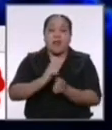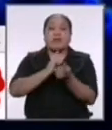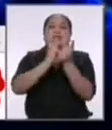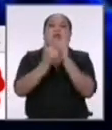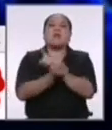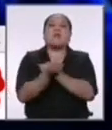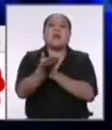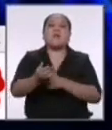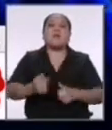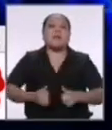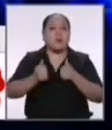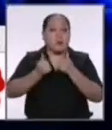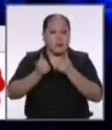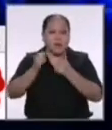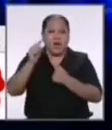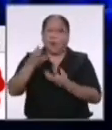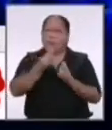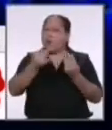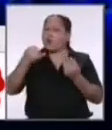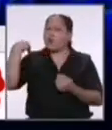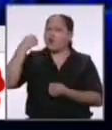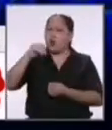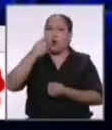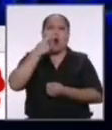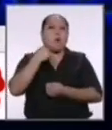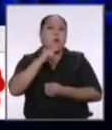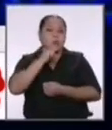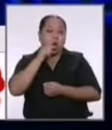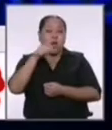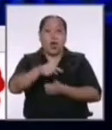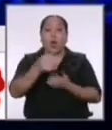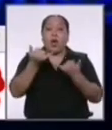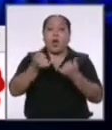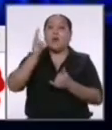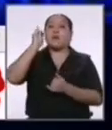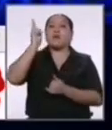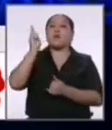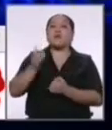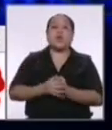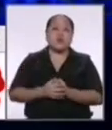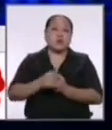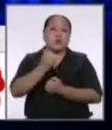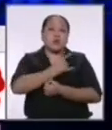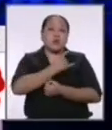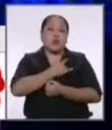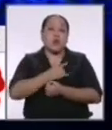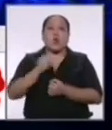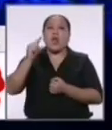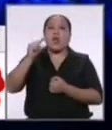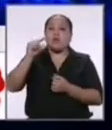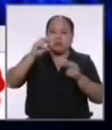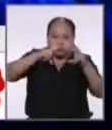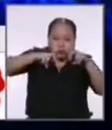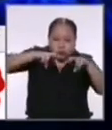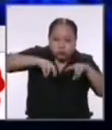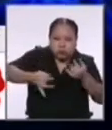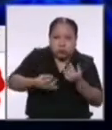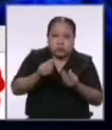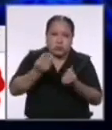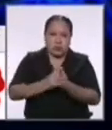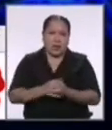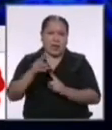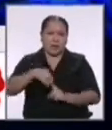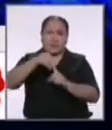a muchos jóvenes hombres y mujeres ahora son profesores universitarios geólogos abogados han salido especializados del